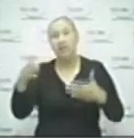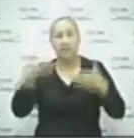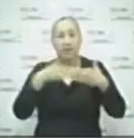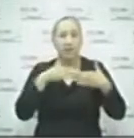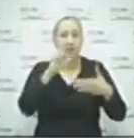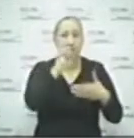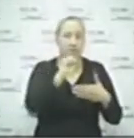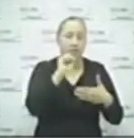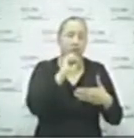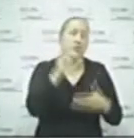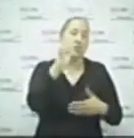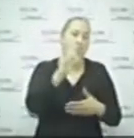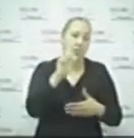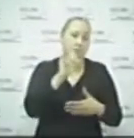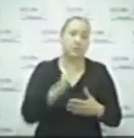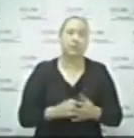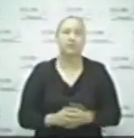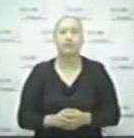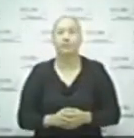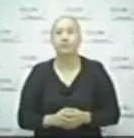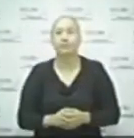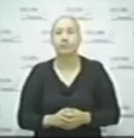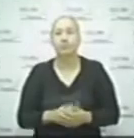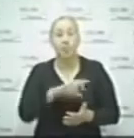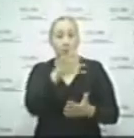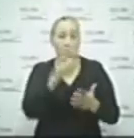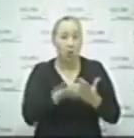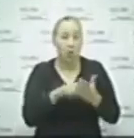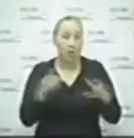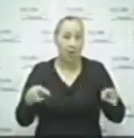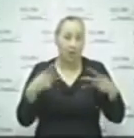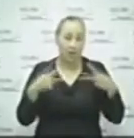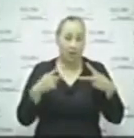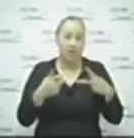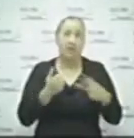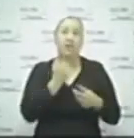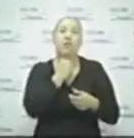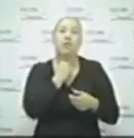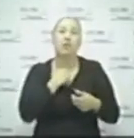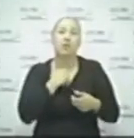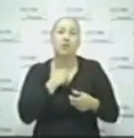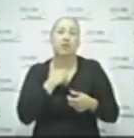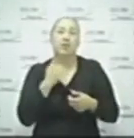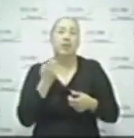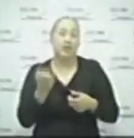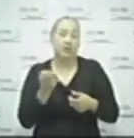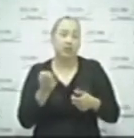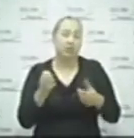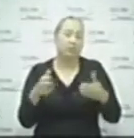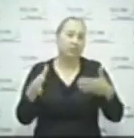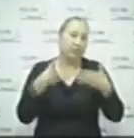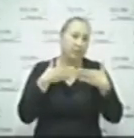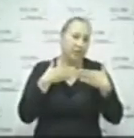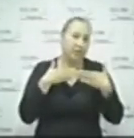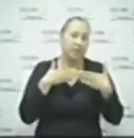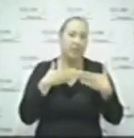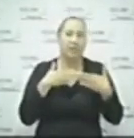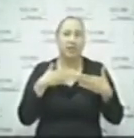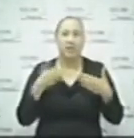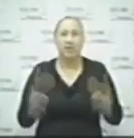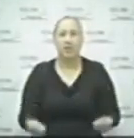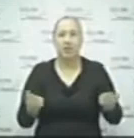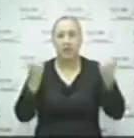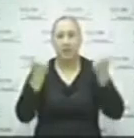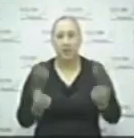sábados y domingos. Establecimientos para venta y consumo de alcohol deberán permanecer cerrados. Gimnasios